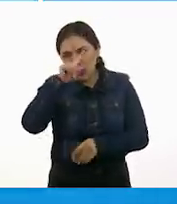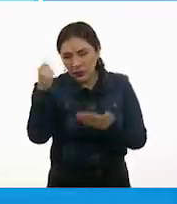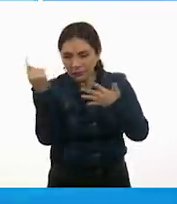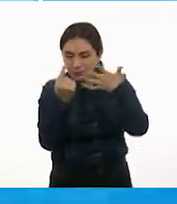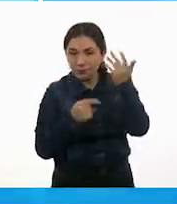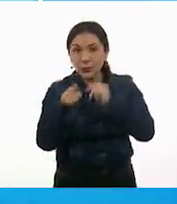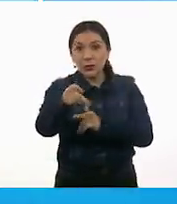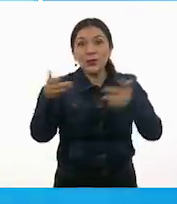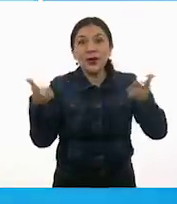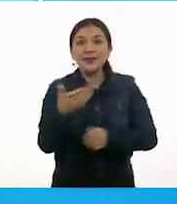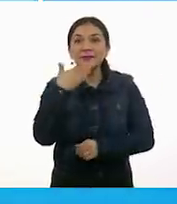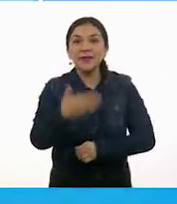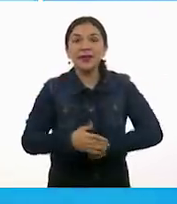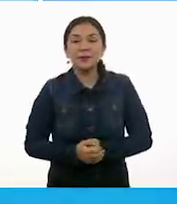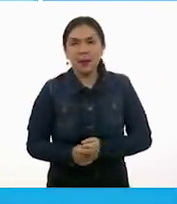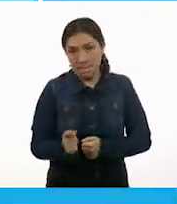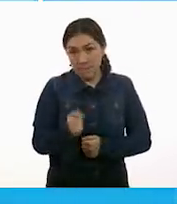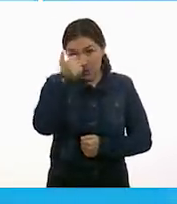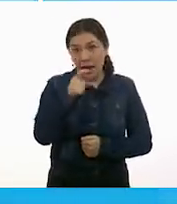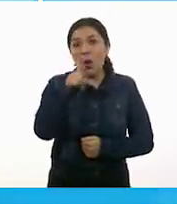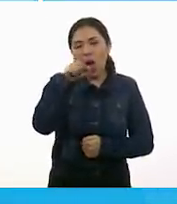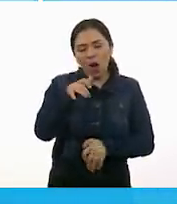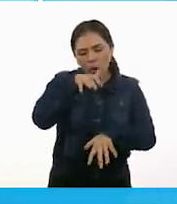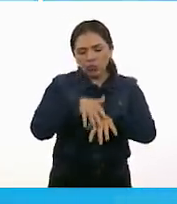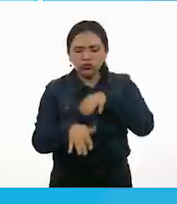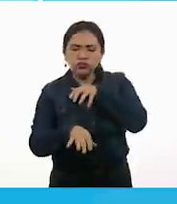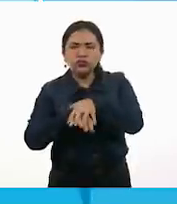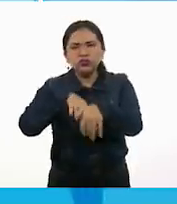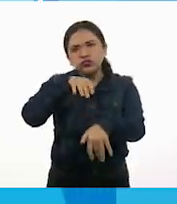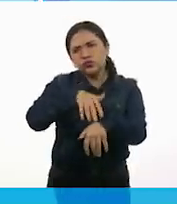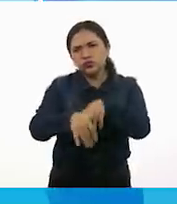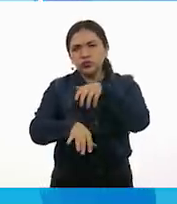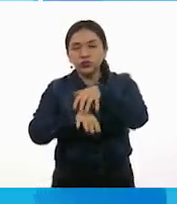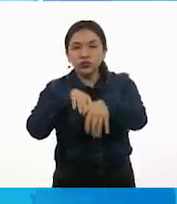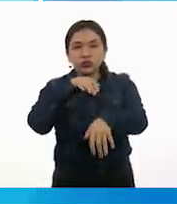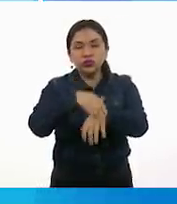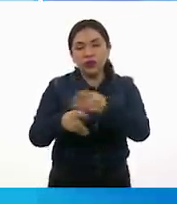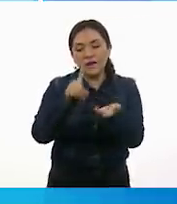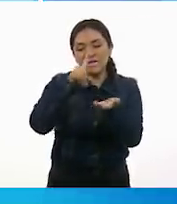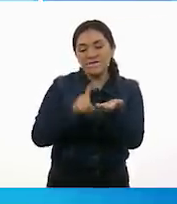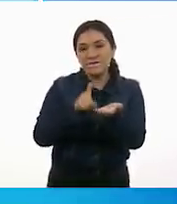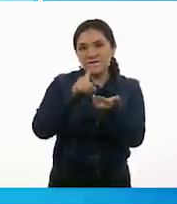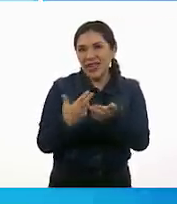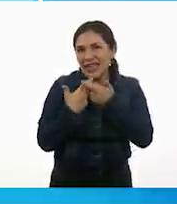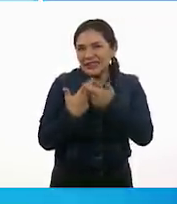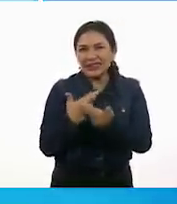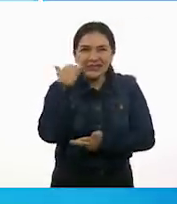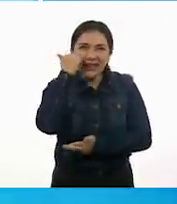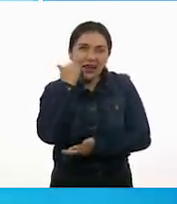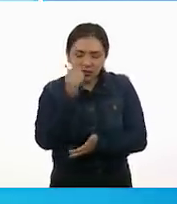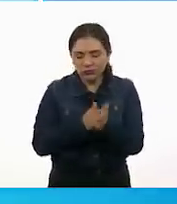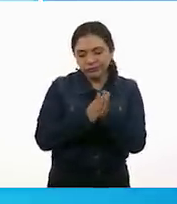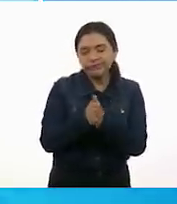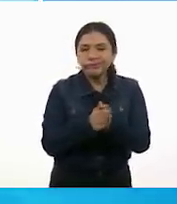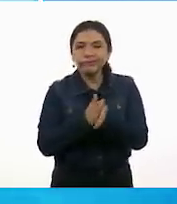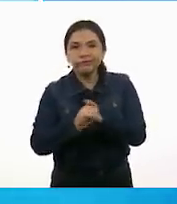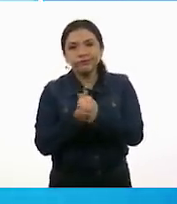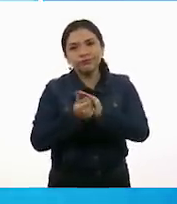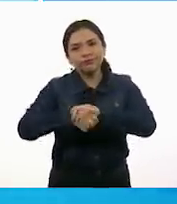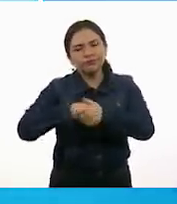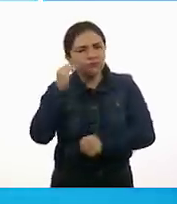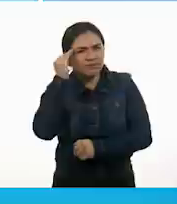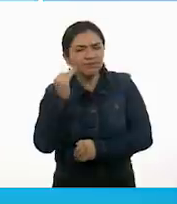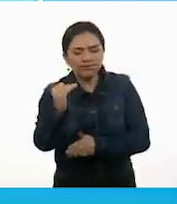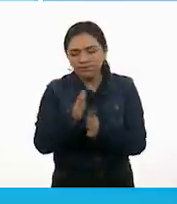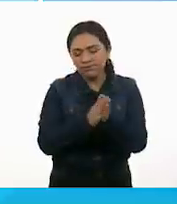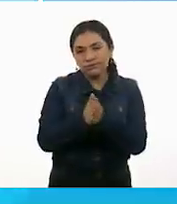hacerlo correctamente. Moja tus manos. Usa suficiente jabón. Frota tus palmas